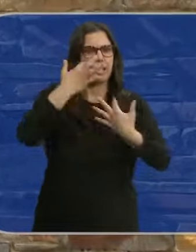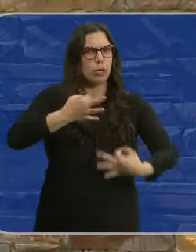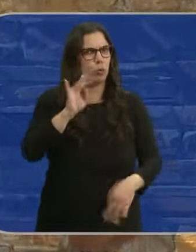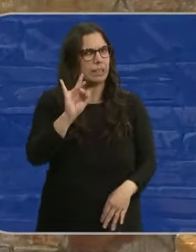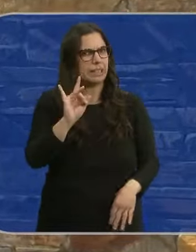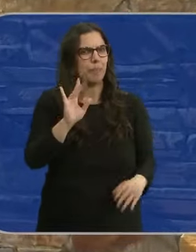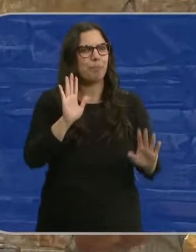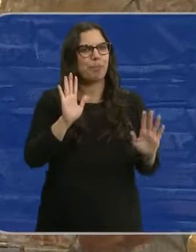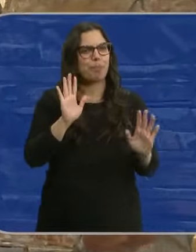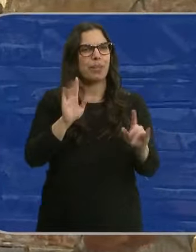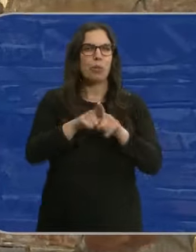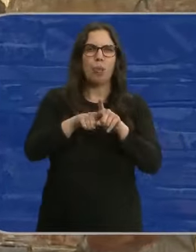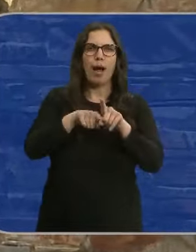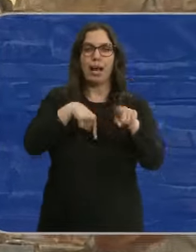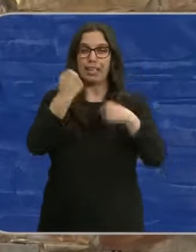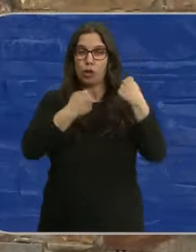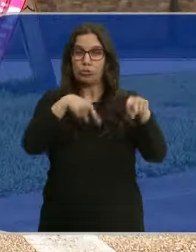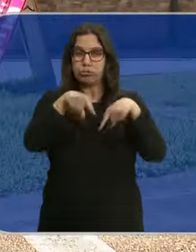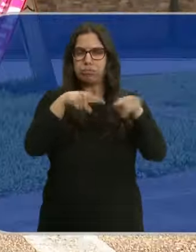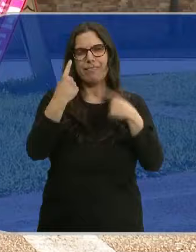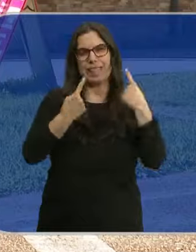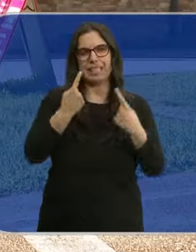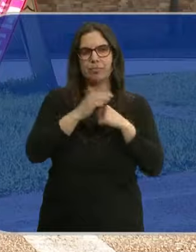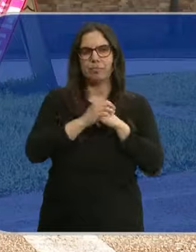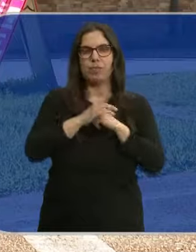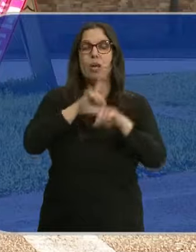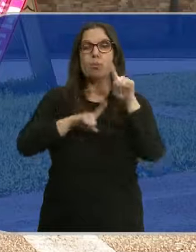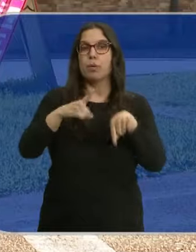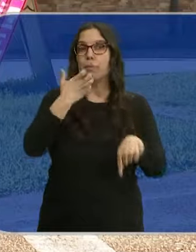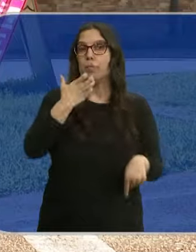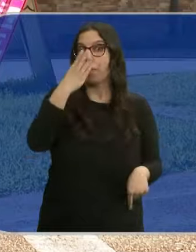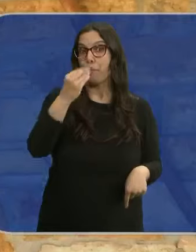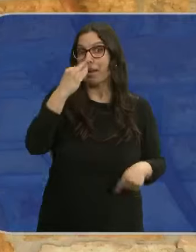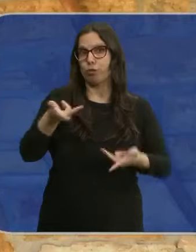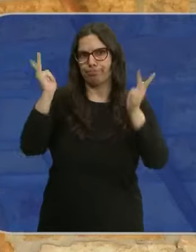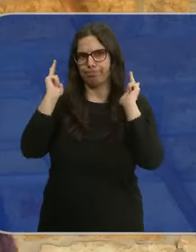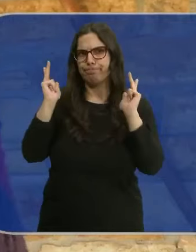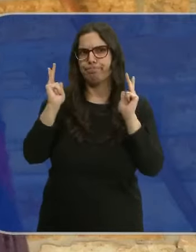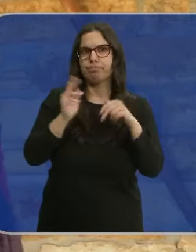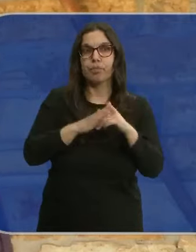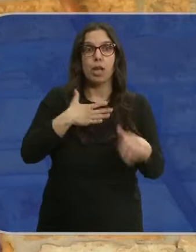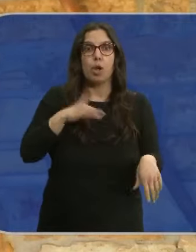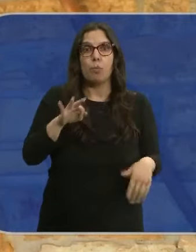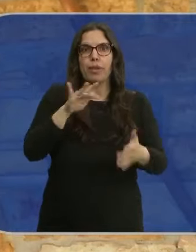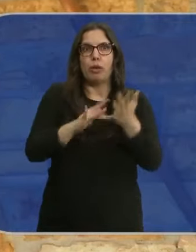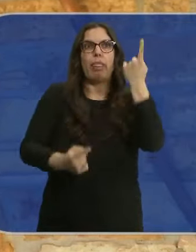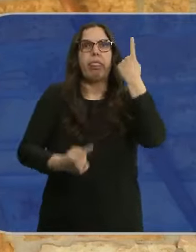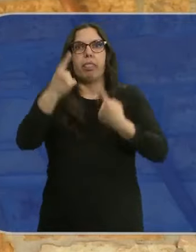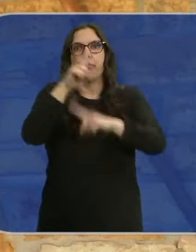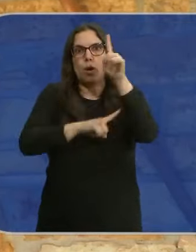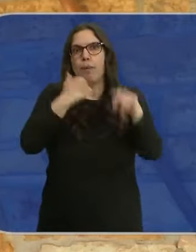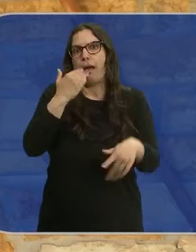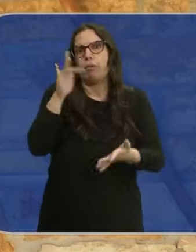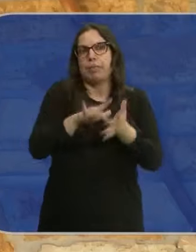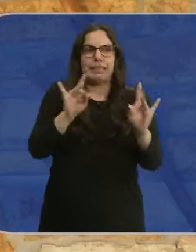pero el tráfico, sí hay mucho tráfico. Está el problema de los perros que están libres. Que puede pasar cualquier cosa aislada, pues claro,